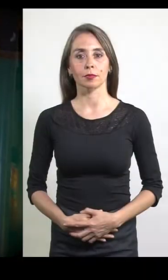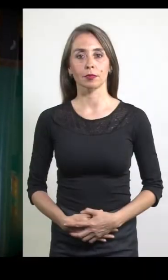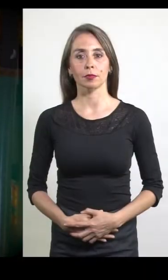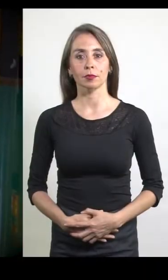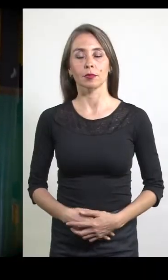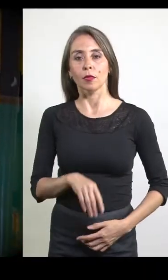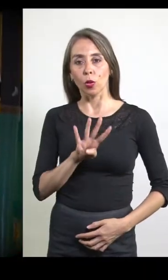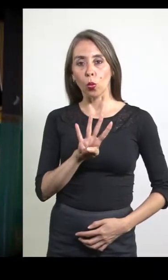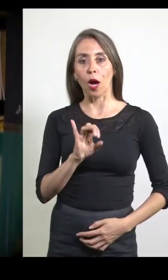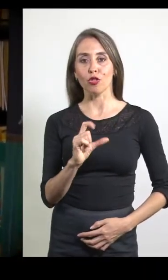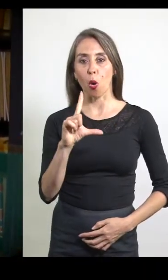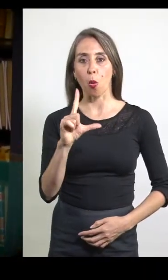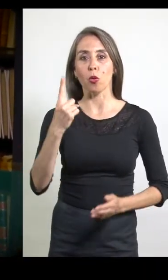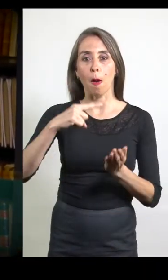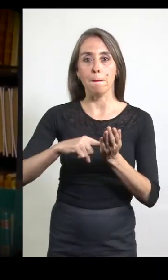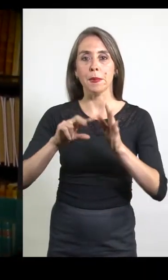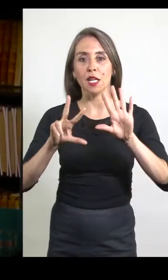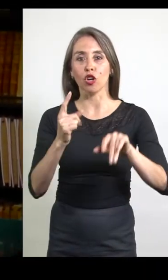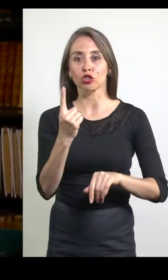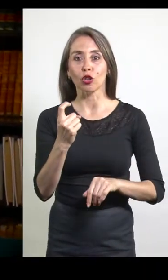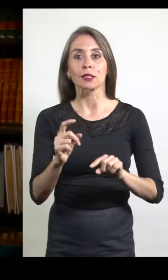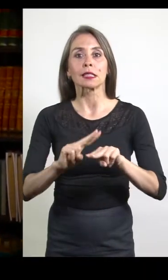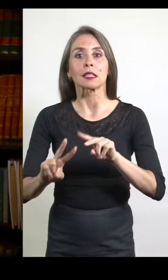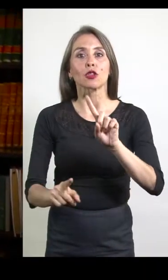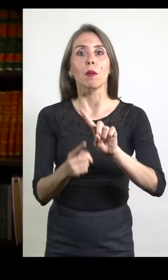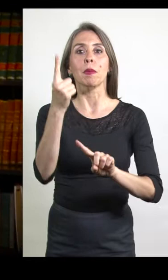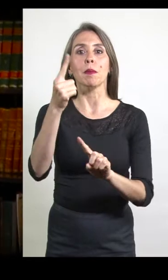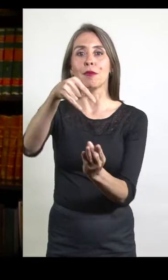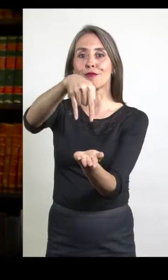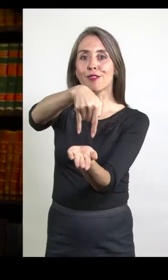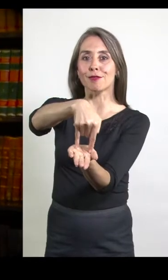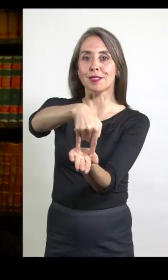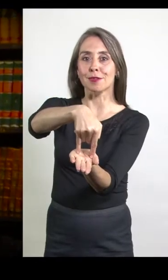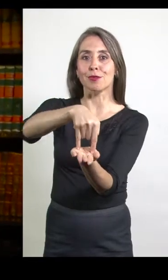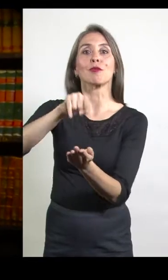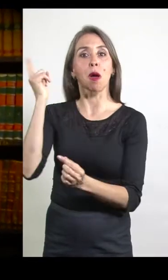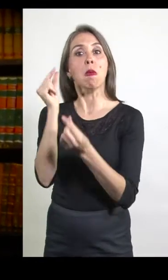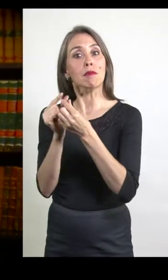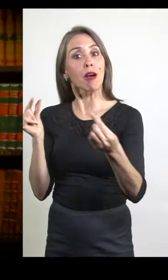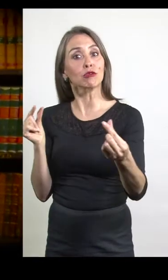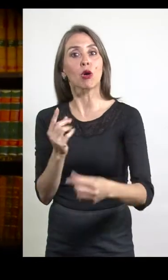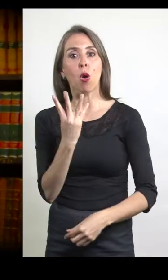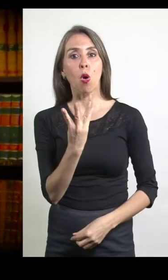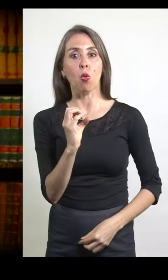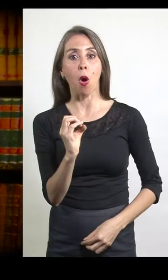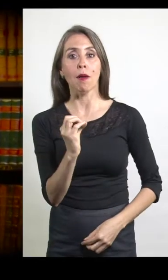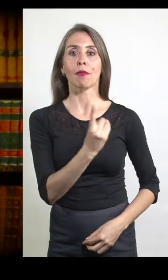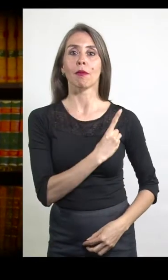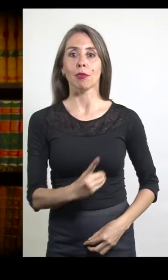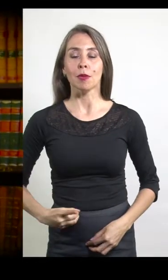El 4 de julio de 1811 se estableció el primer Congreso Nacional, con 40 diputados. Pero previamente,